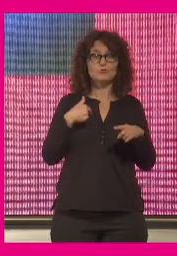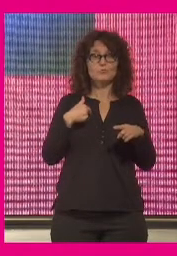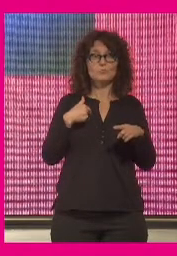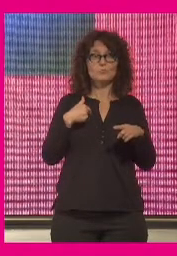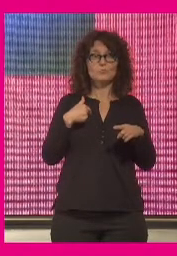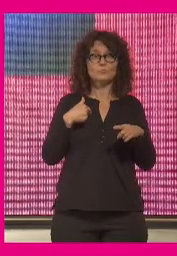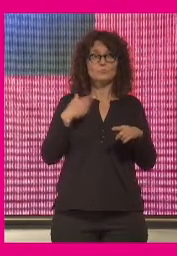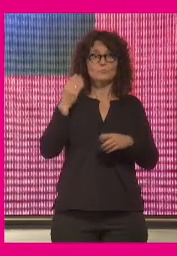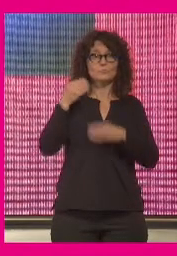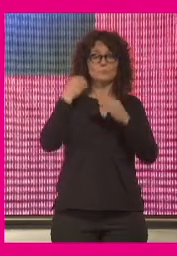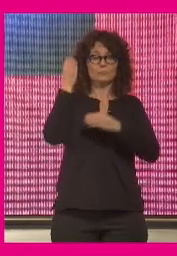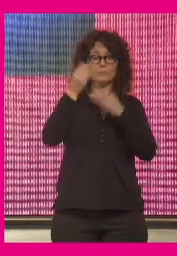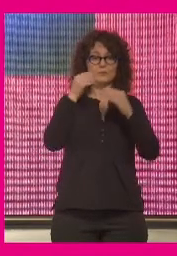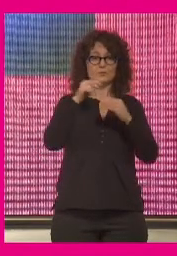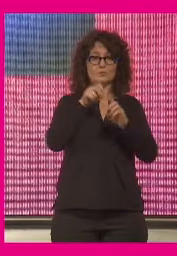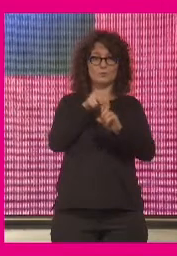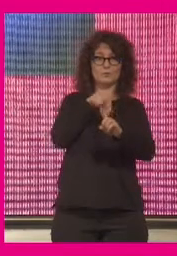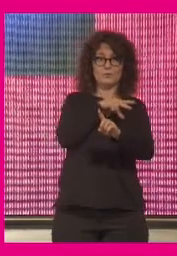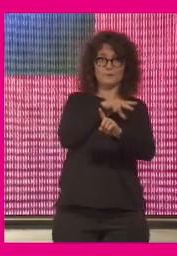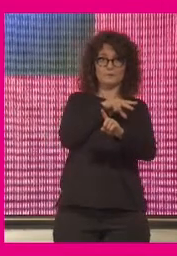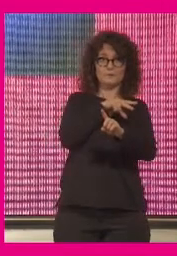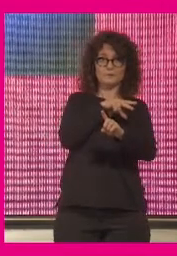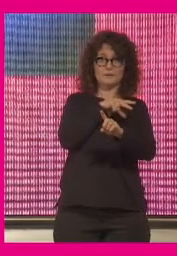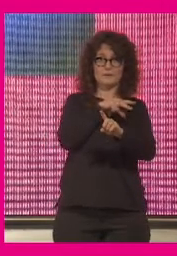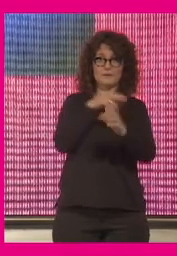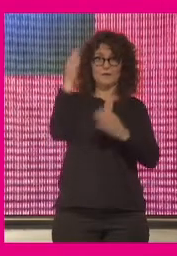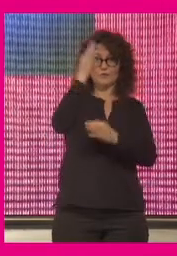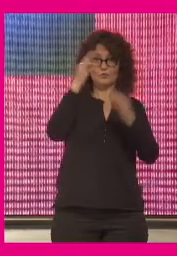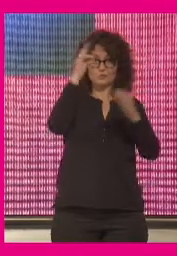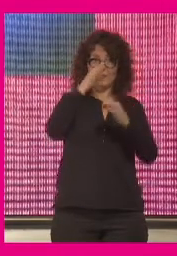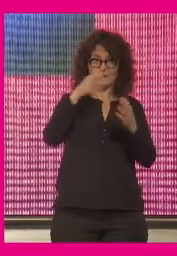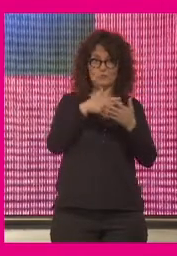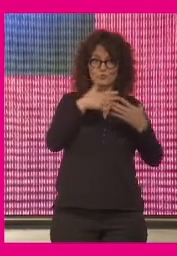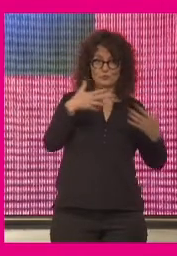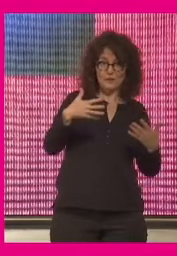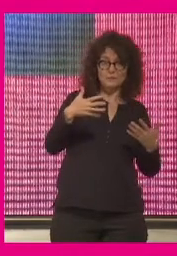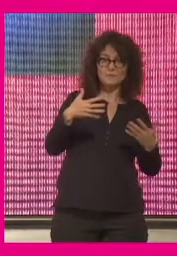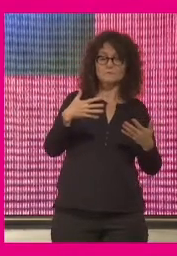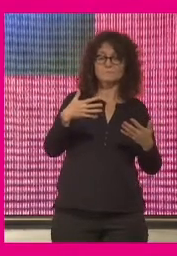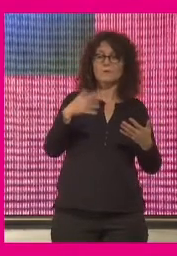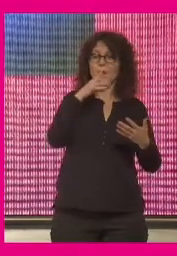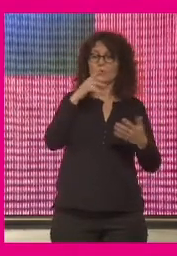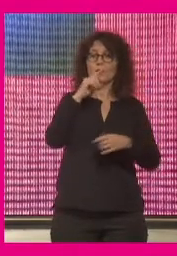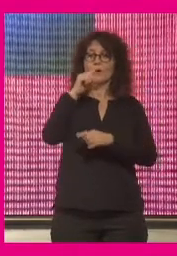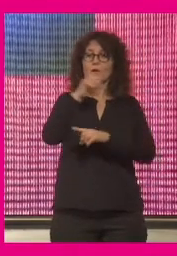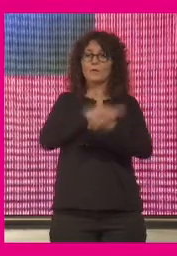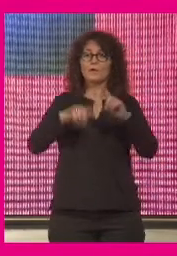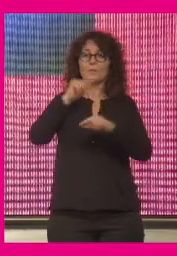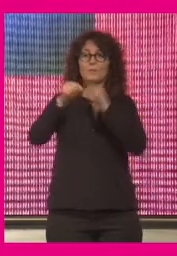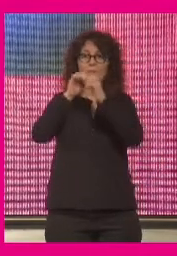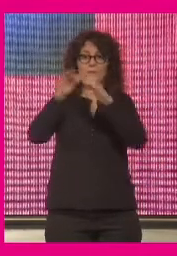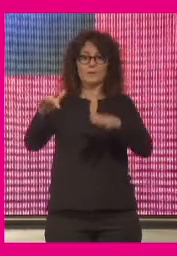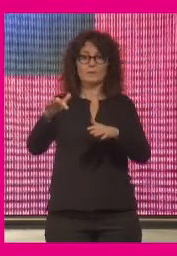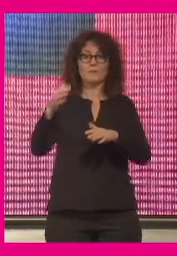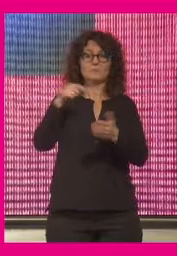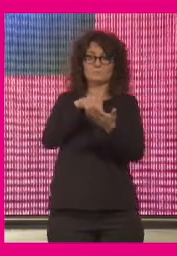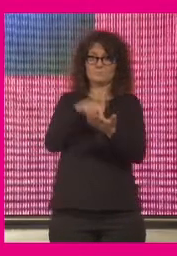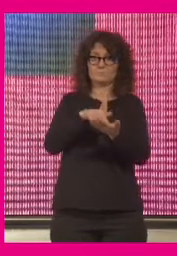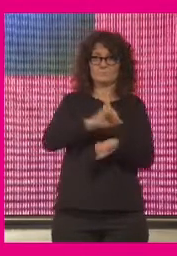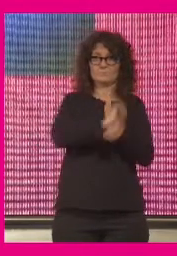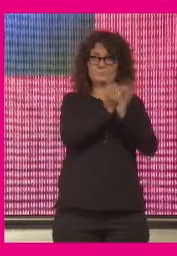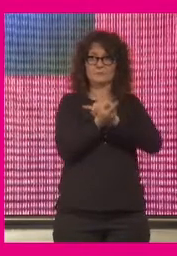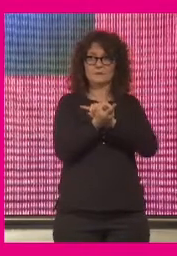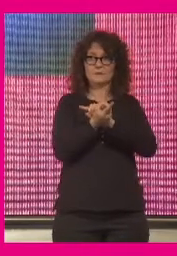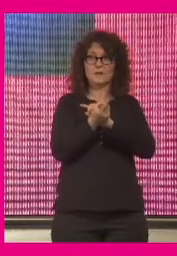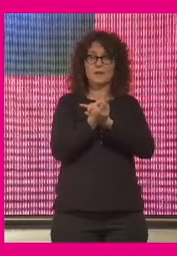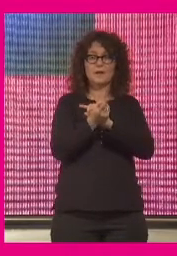de la pandemia desde el punto de vista de los grandes datos exige un cambio precisamente en la concepción de los datos no